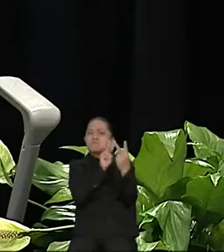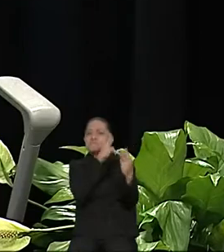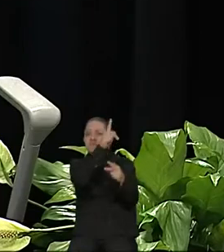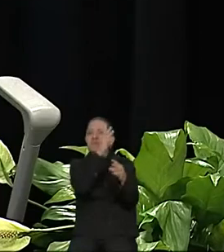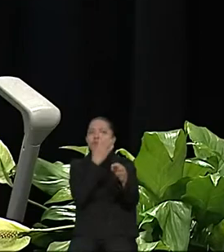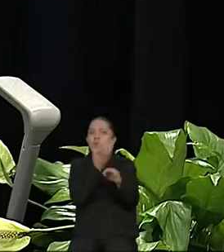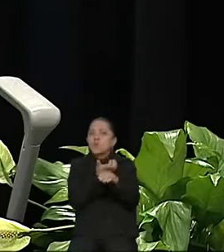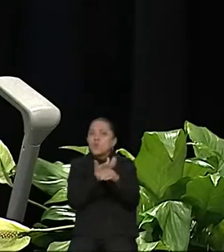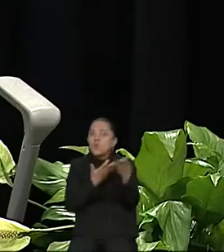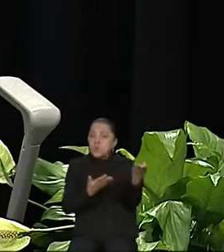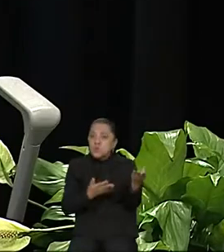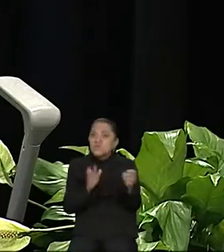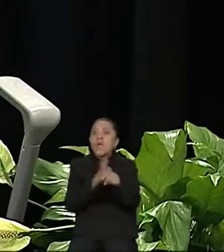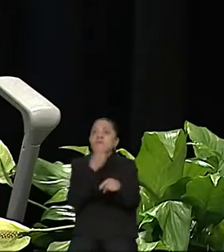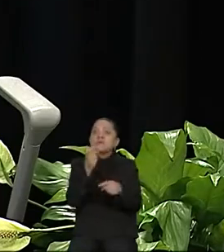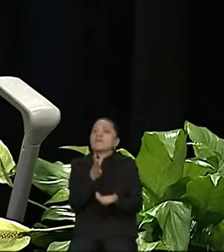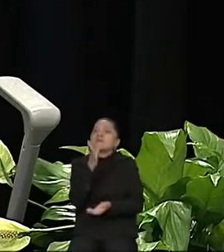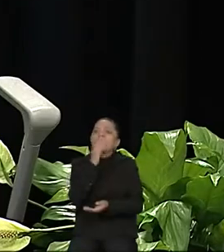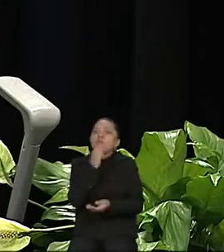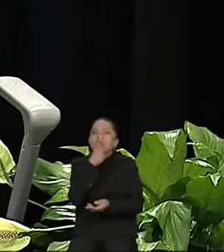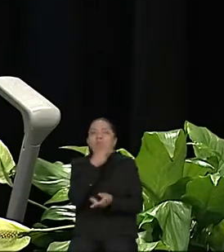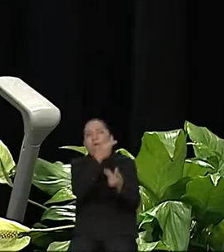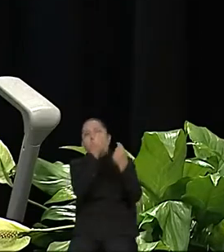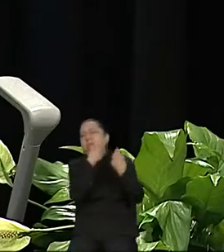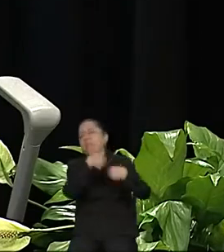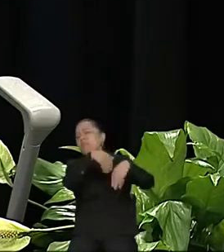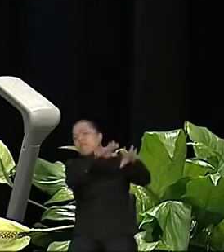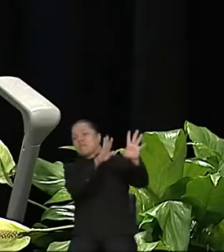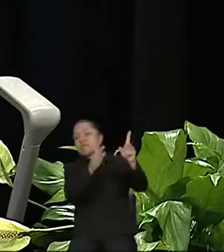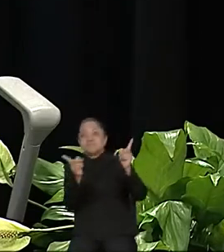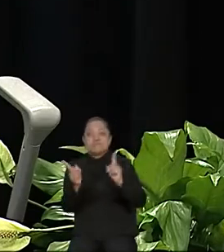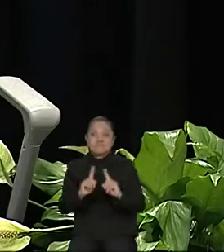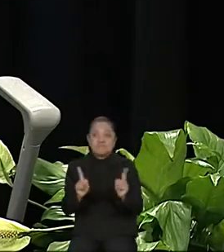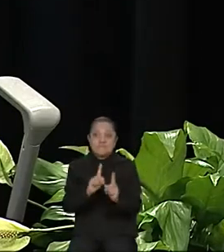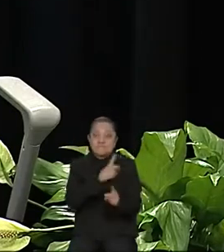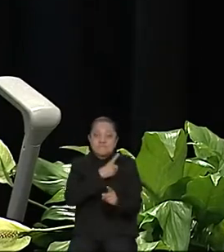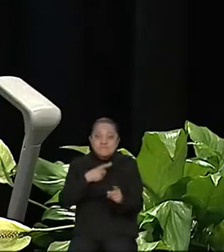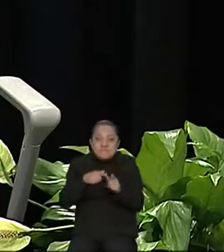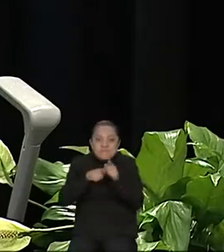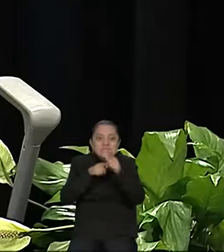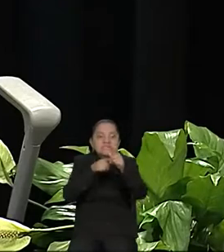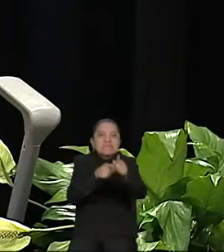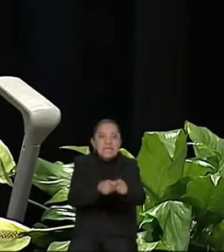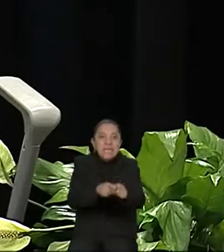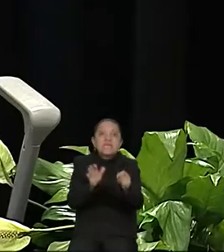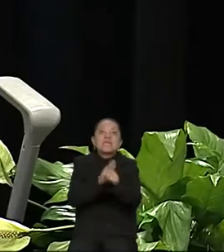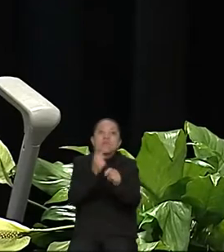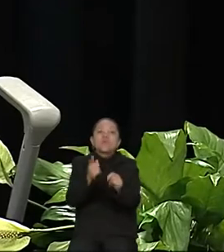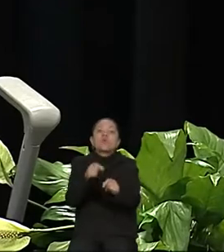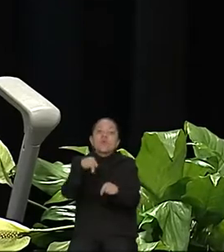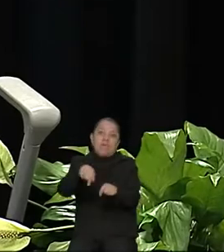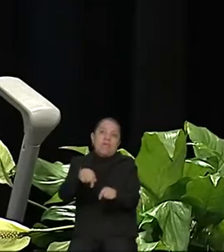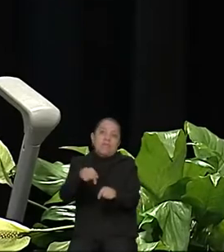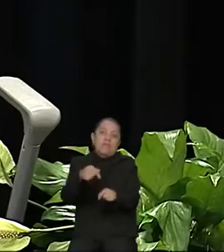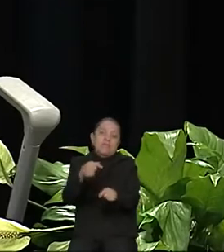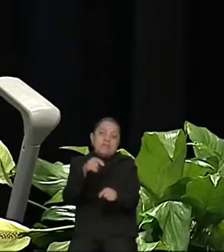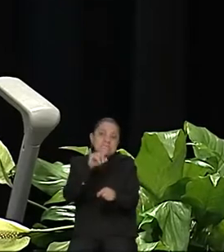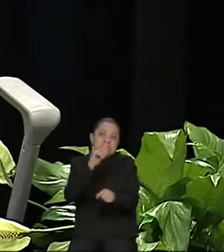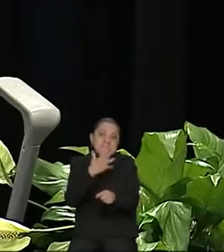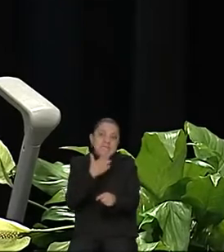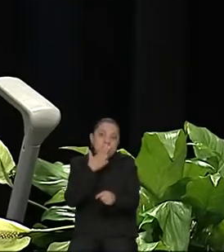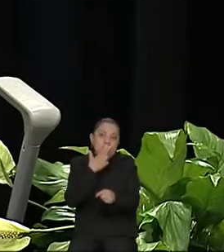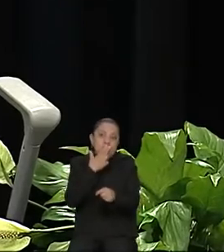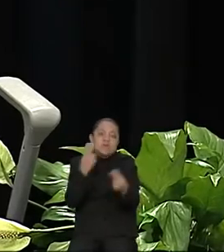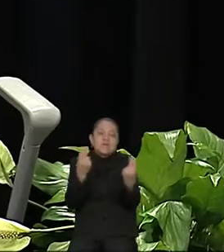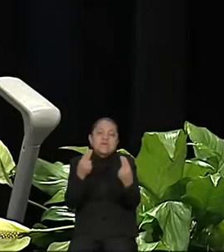decir que no queremos ya seguir con esta relación comercial, porque de alguna manera sí está beneficiando